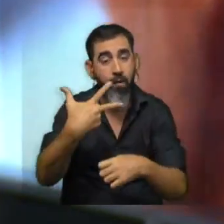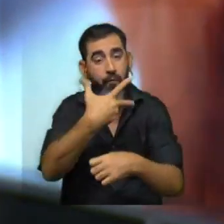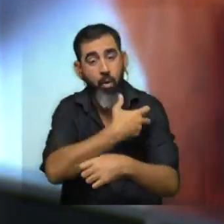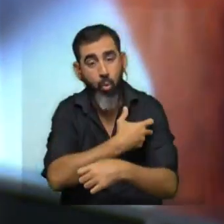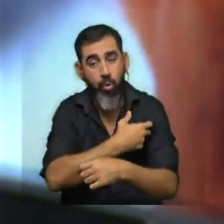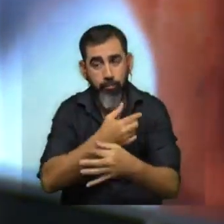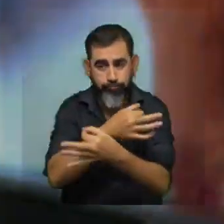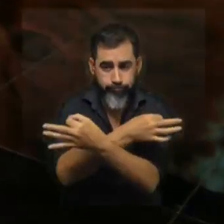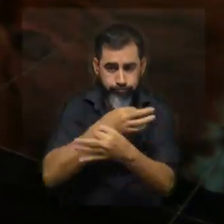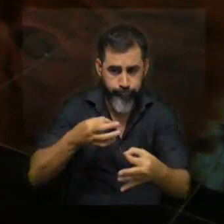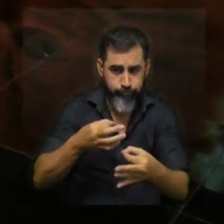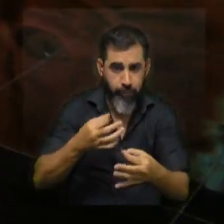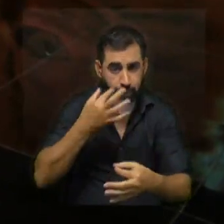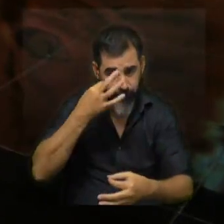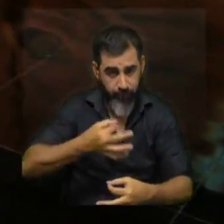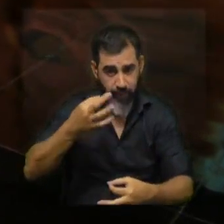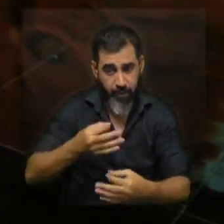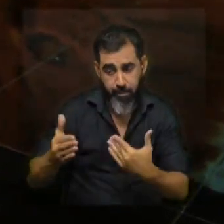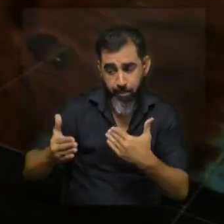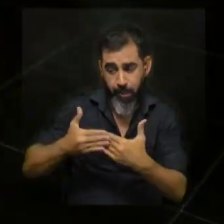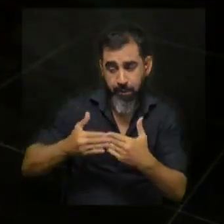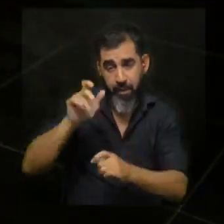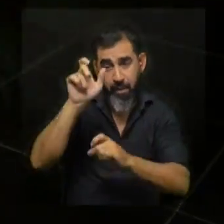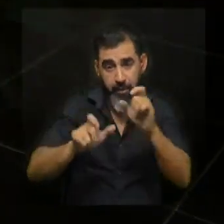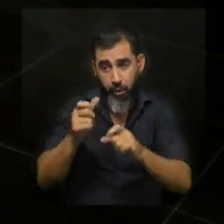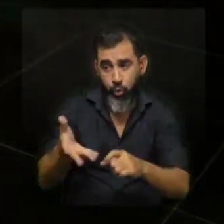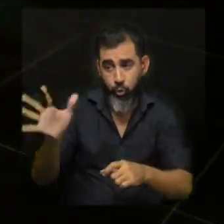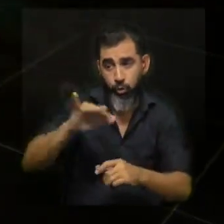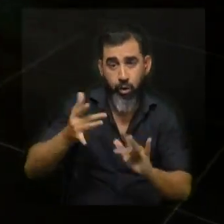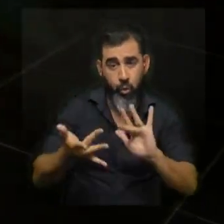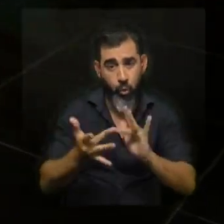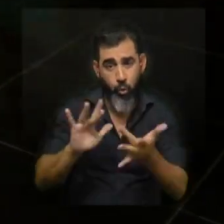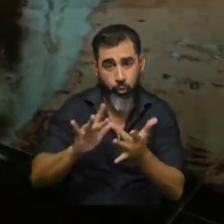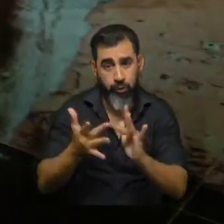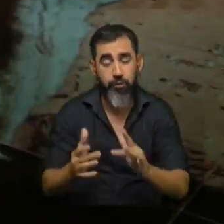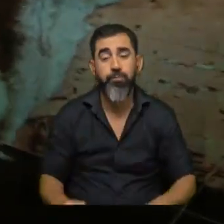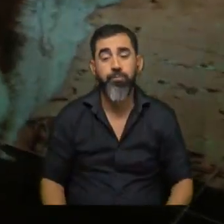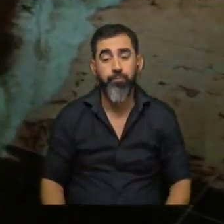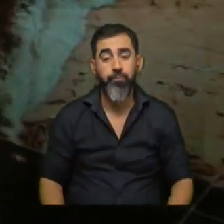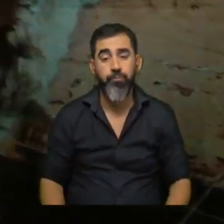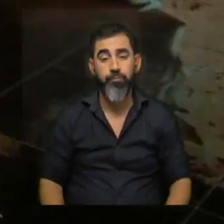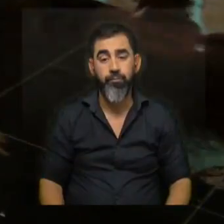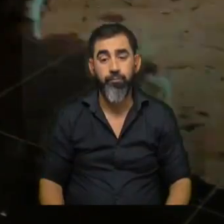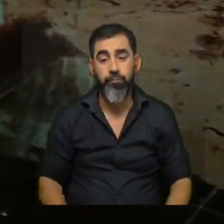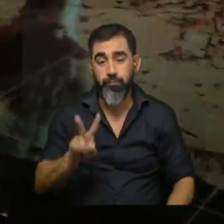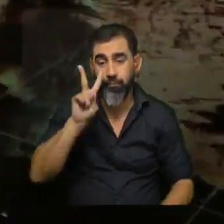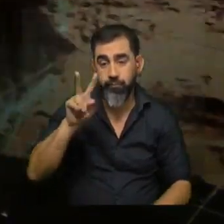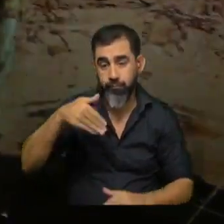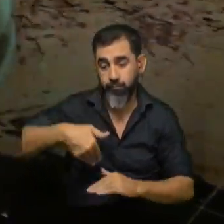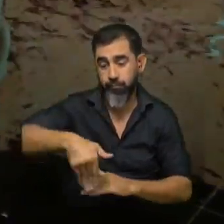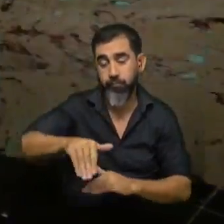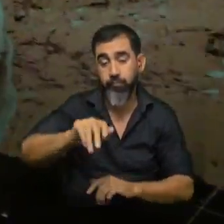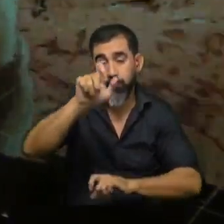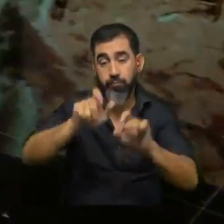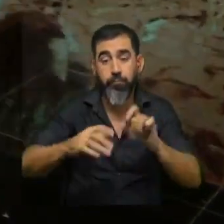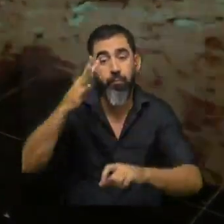necesario para que puedan convivir tan cerca de nosotros diariamente? en realidad nosotros lo que vimos a nivel de este trabajo es que la